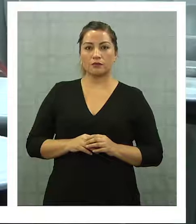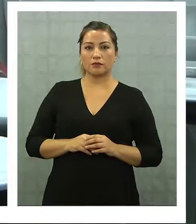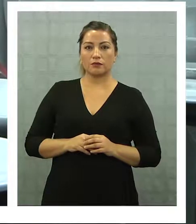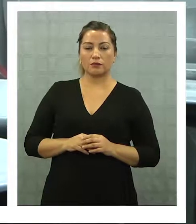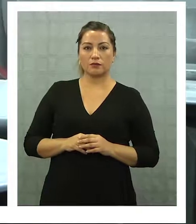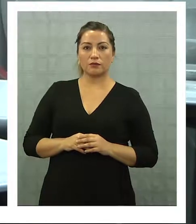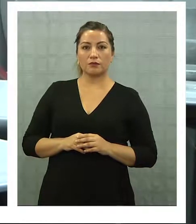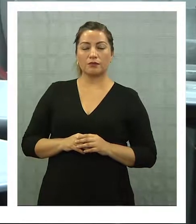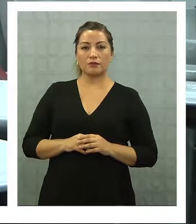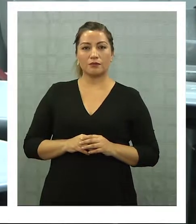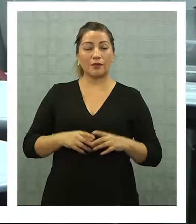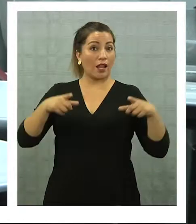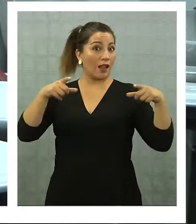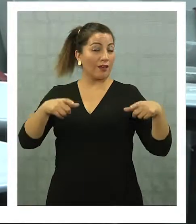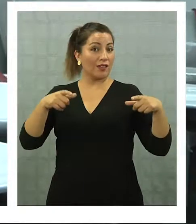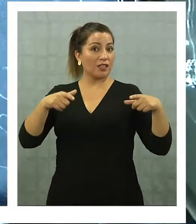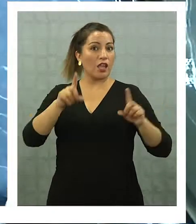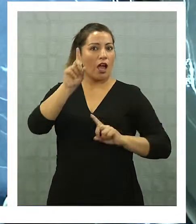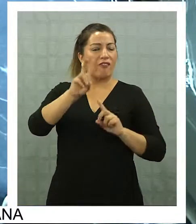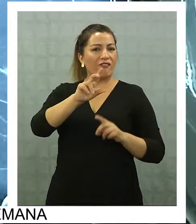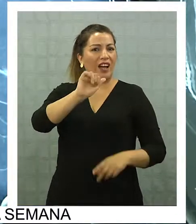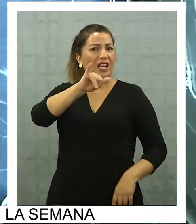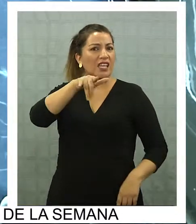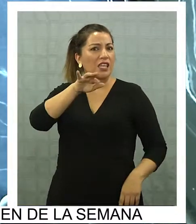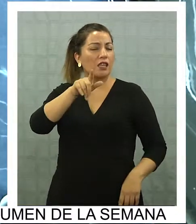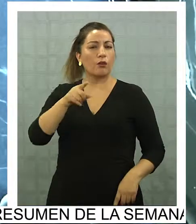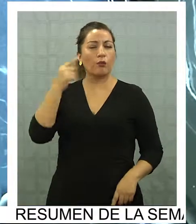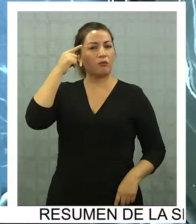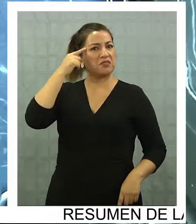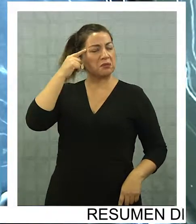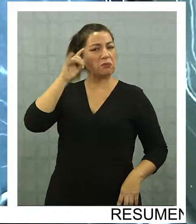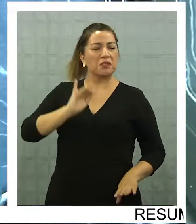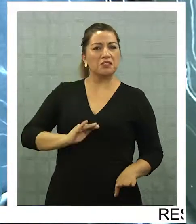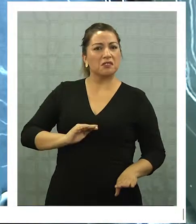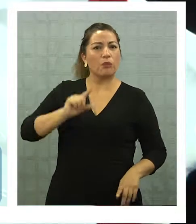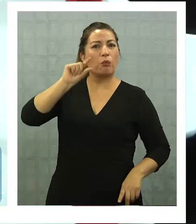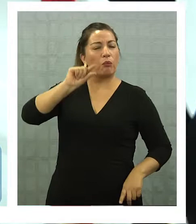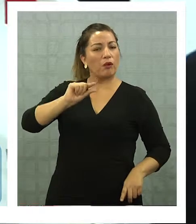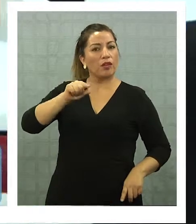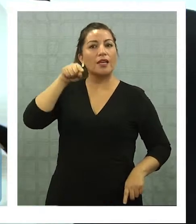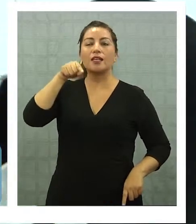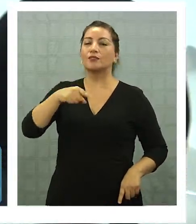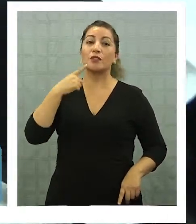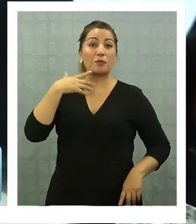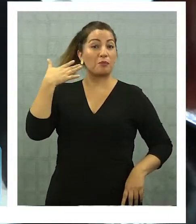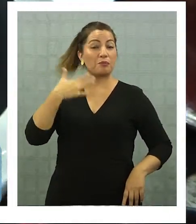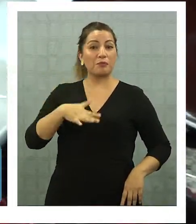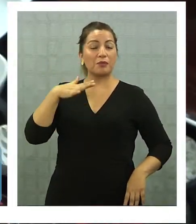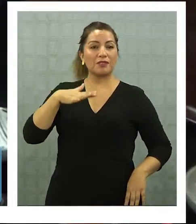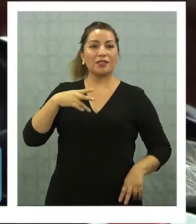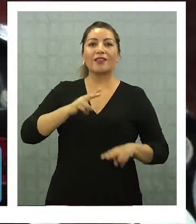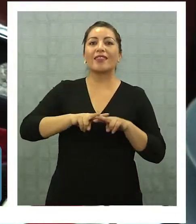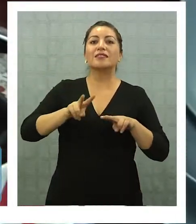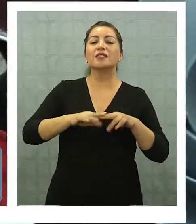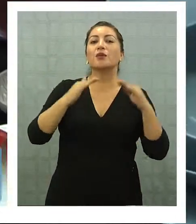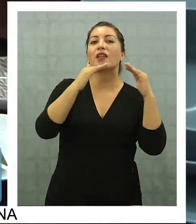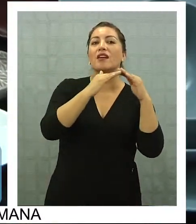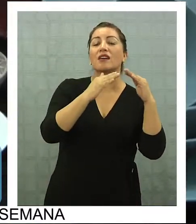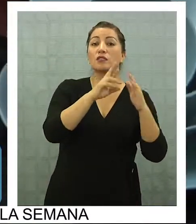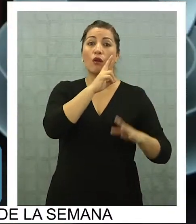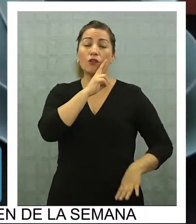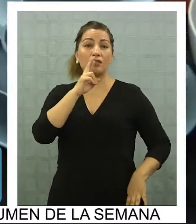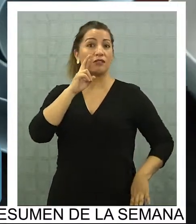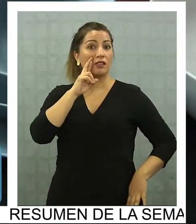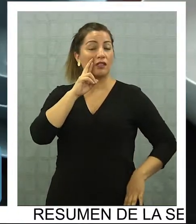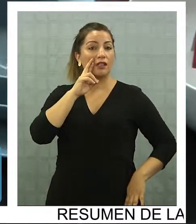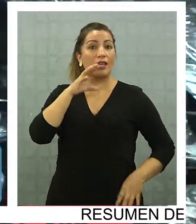La vajilla, aunque pocas veces pensamos en ella, es una pieza clave al momento de armar una casa o restaurante.